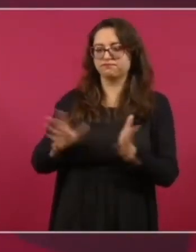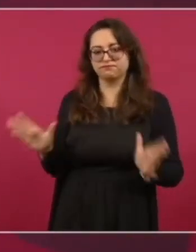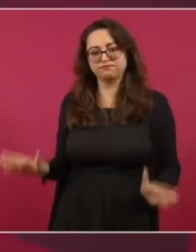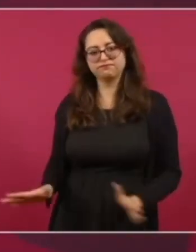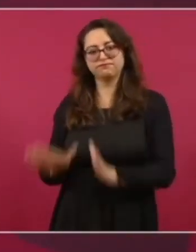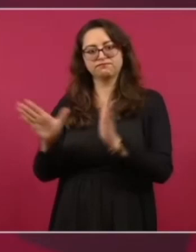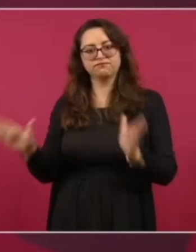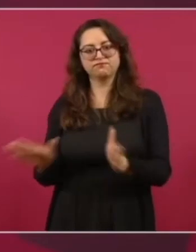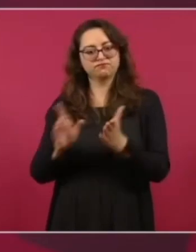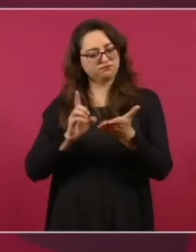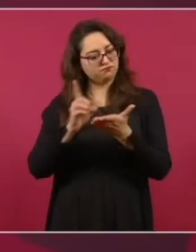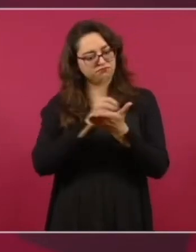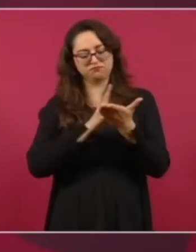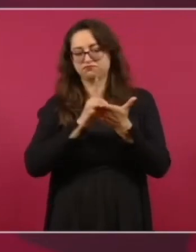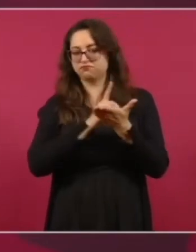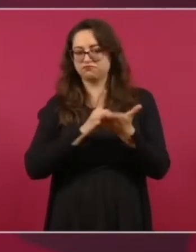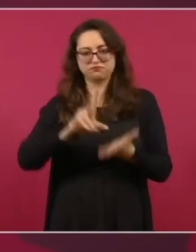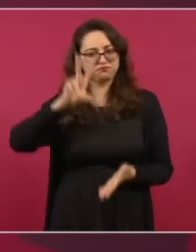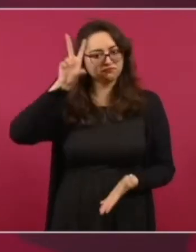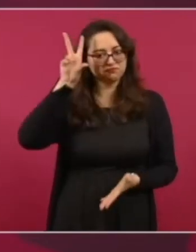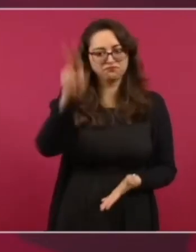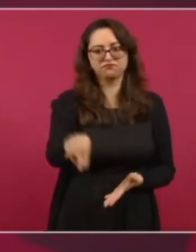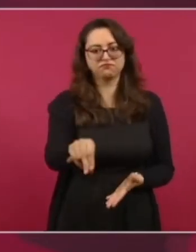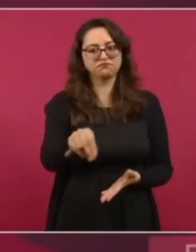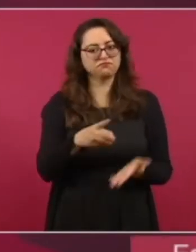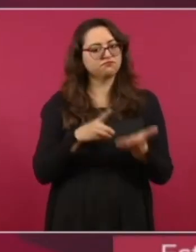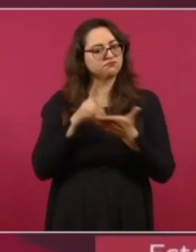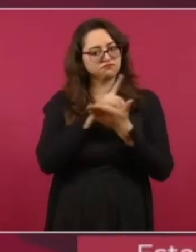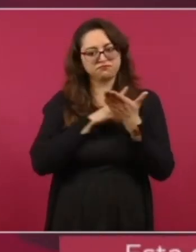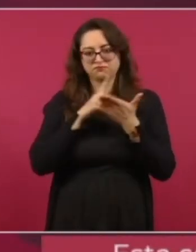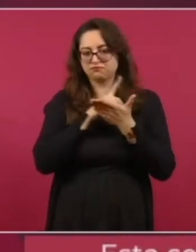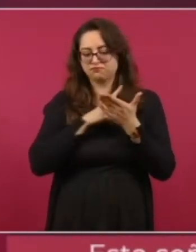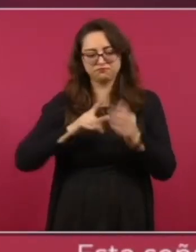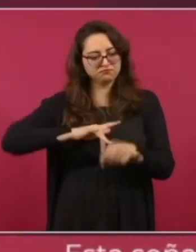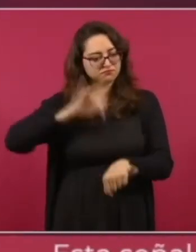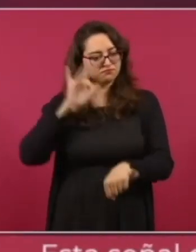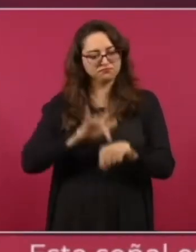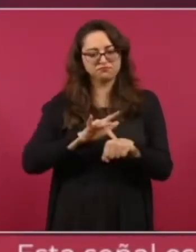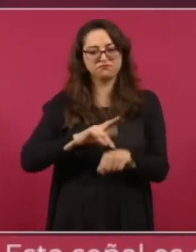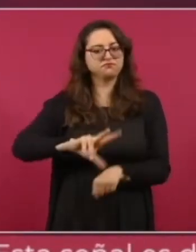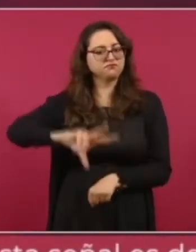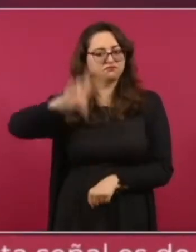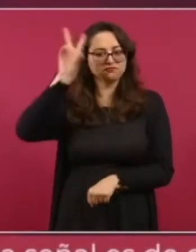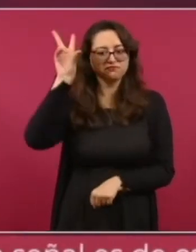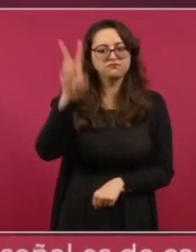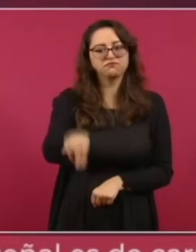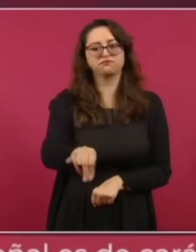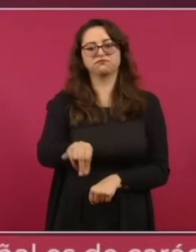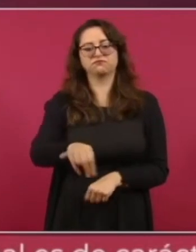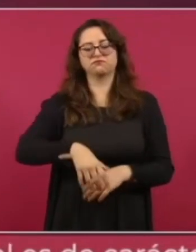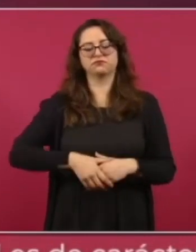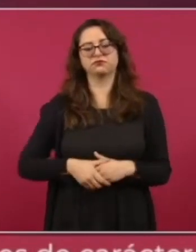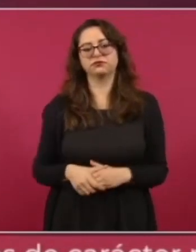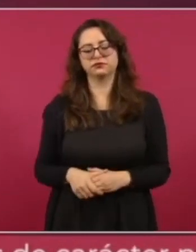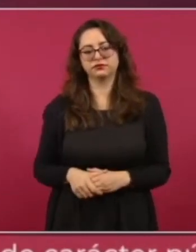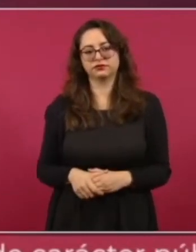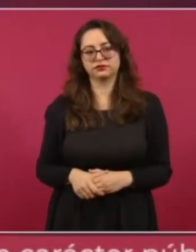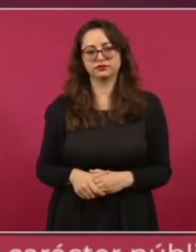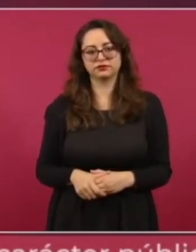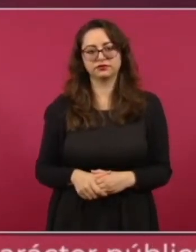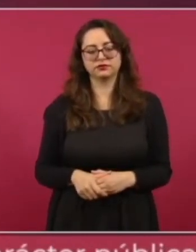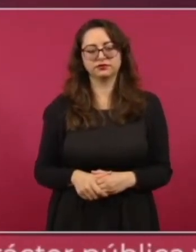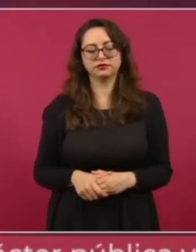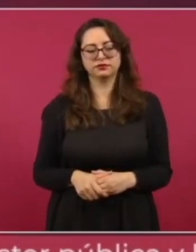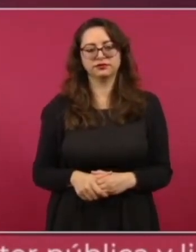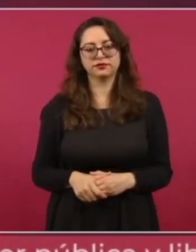no a las drogas. Donde hay